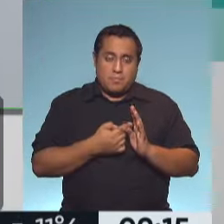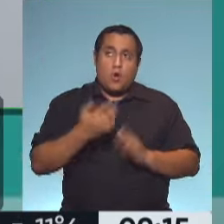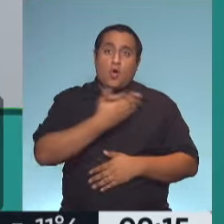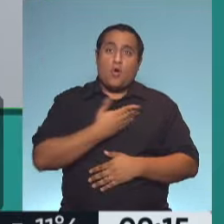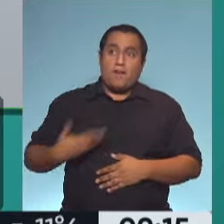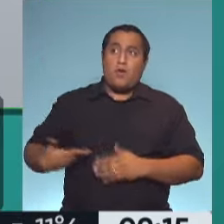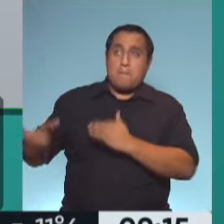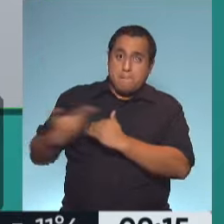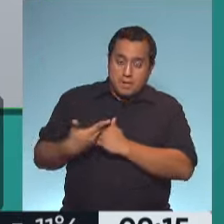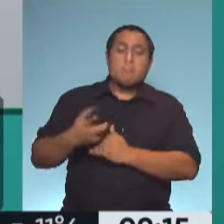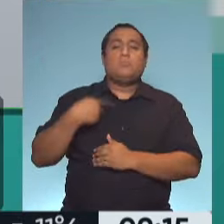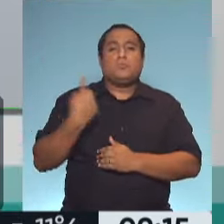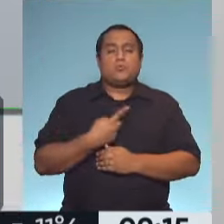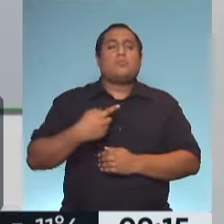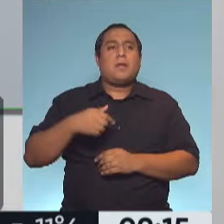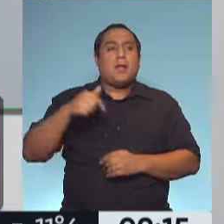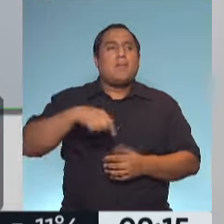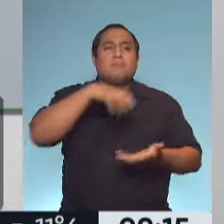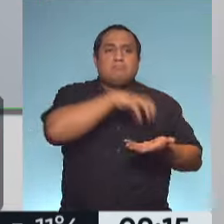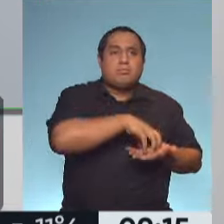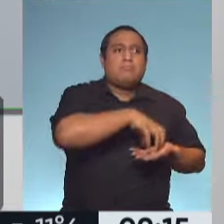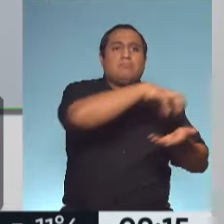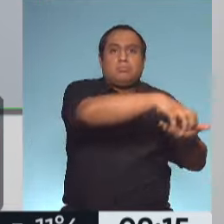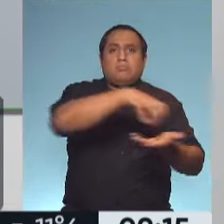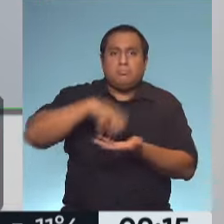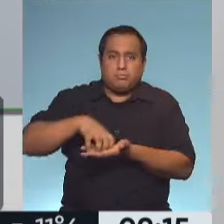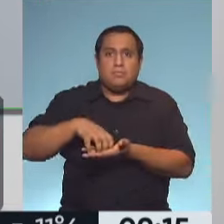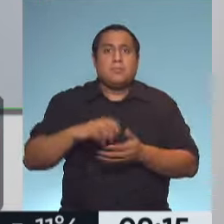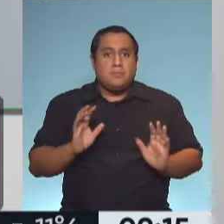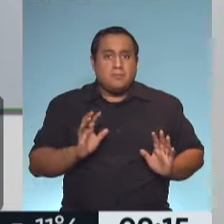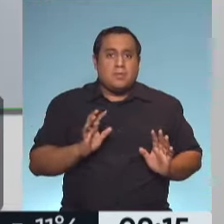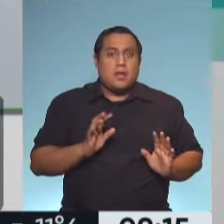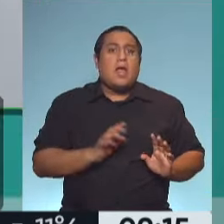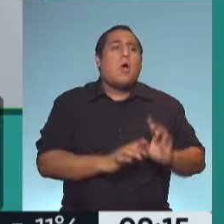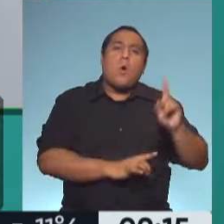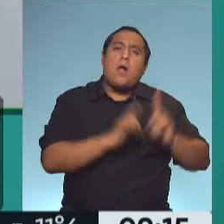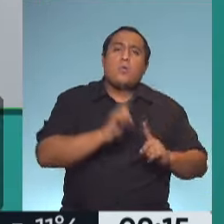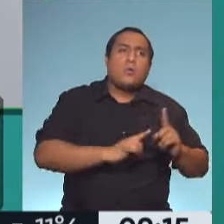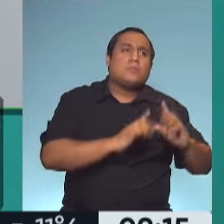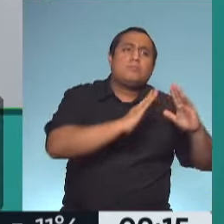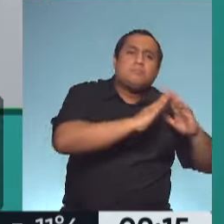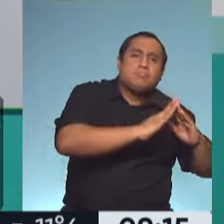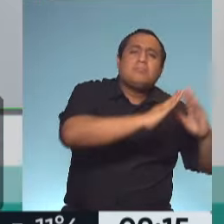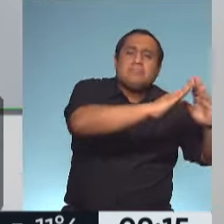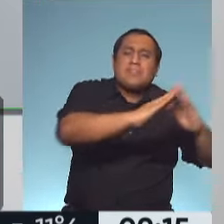gobernador, nos encargamos de vacunar en las residencias largas a día, en provincia, en todas las que tienen afiliados de PAMI, y bueno,